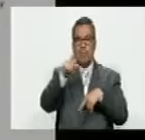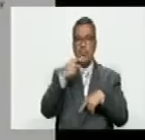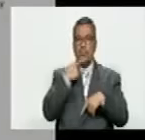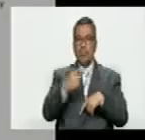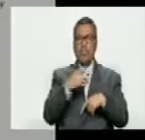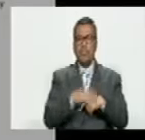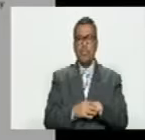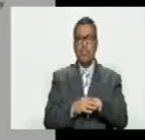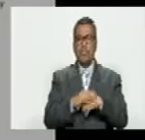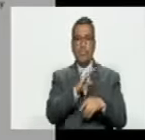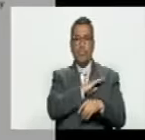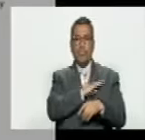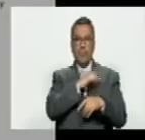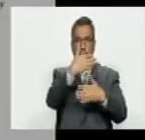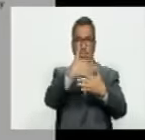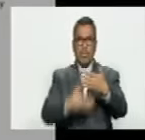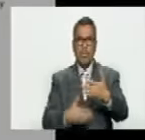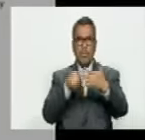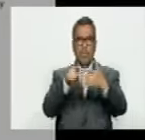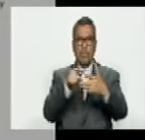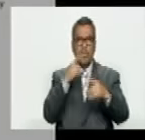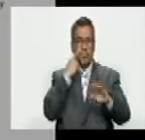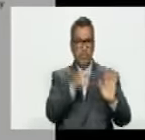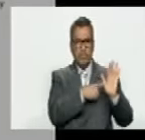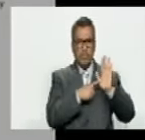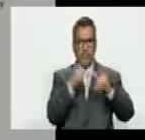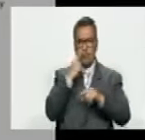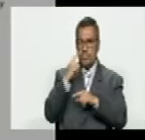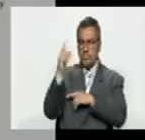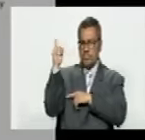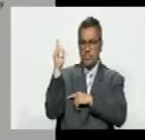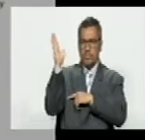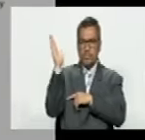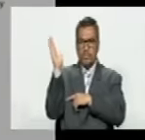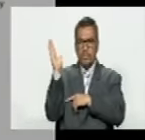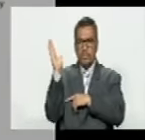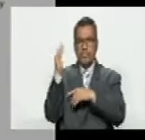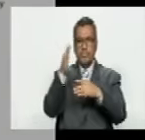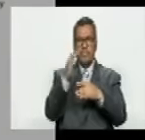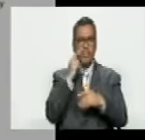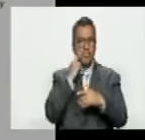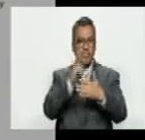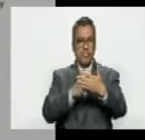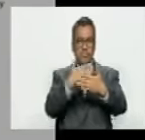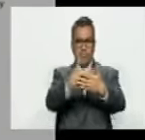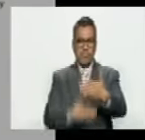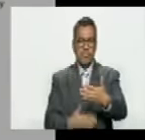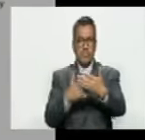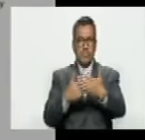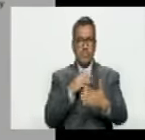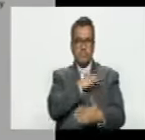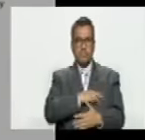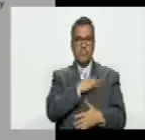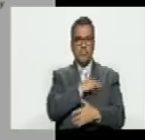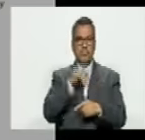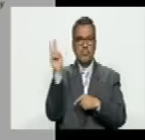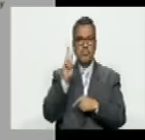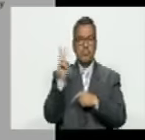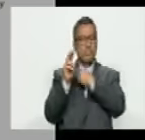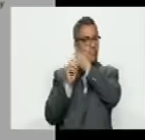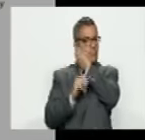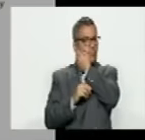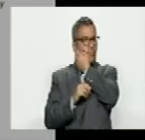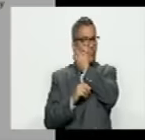dice sus propios documentos eso que están viendo en la pantalla es el documento de la misión venezolana